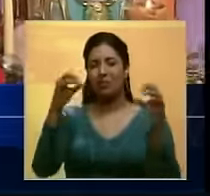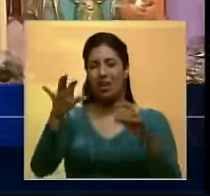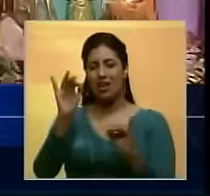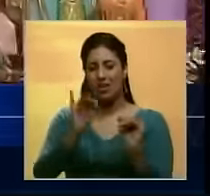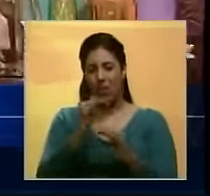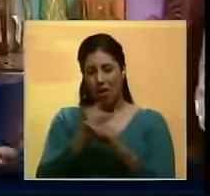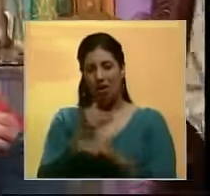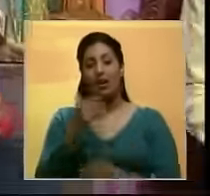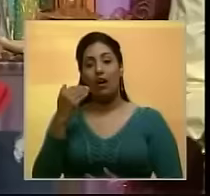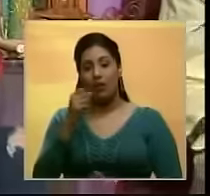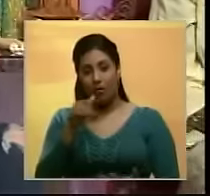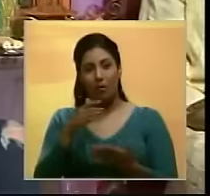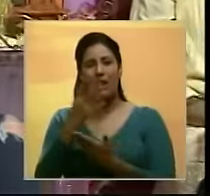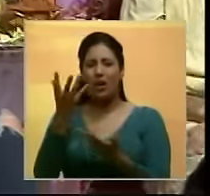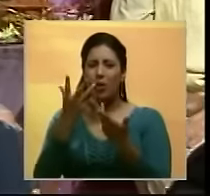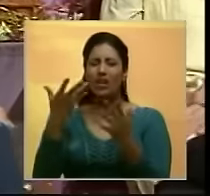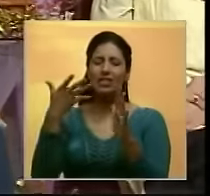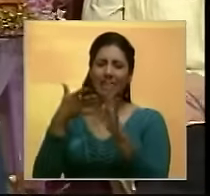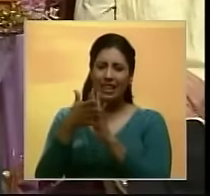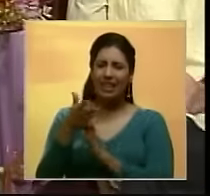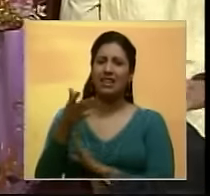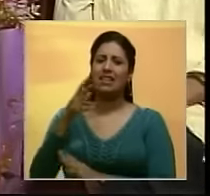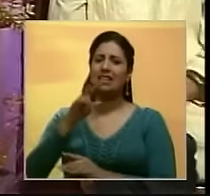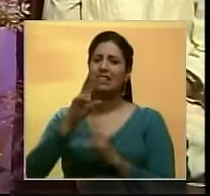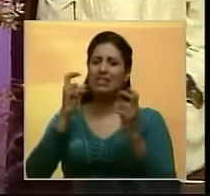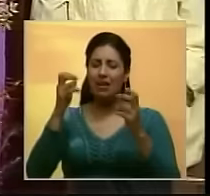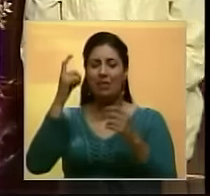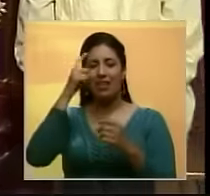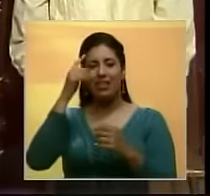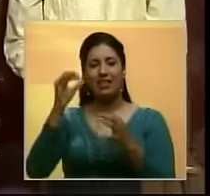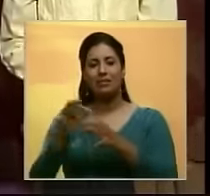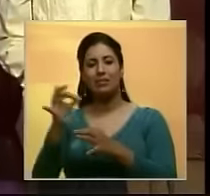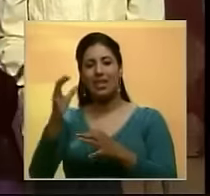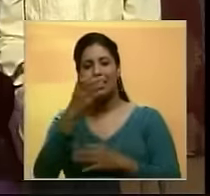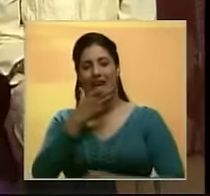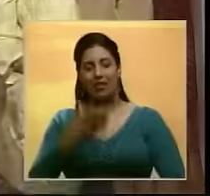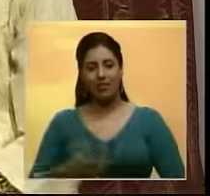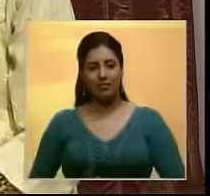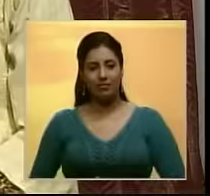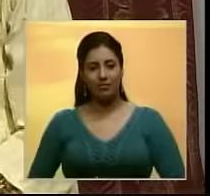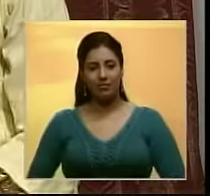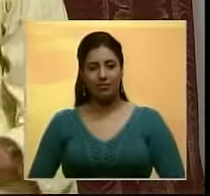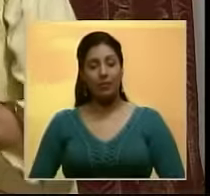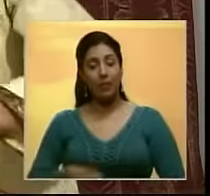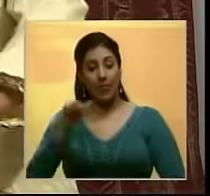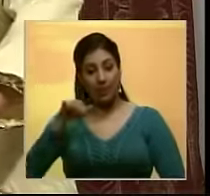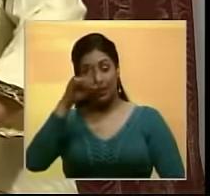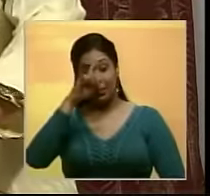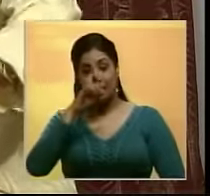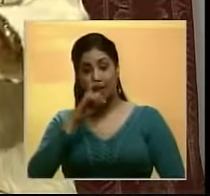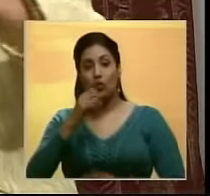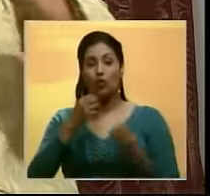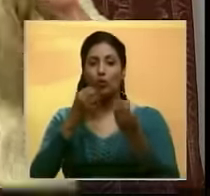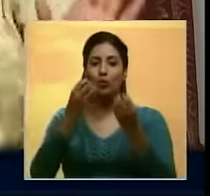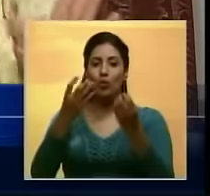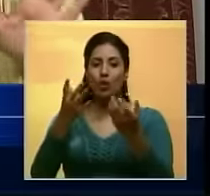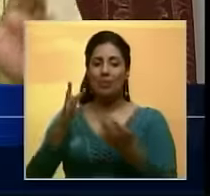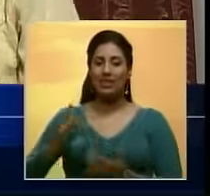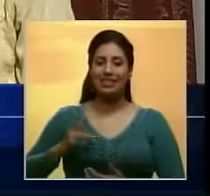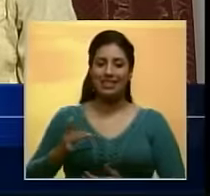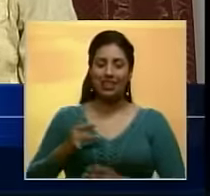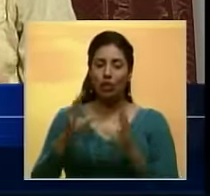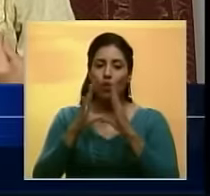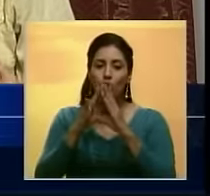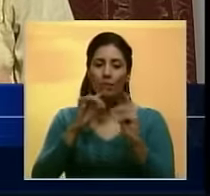aquí con Dargo en Camarra para que nos comente en qué consiste la celebración del Espíritu de la Navidad. Este año se le da como un sentido